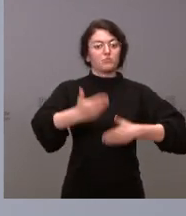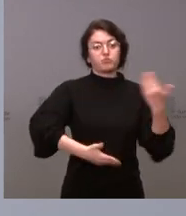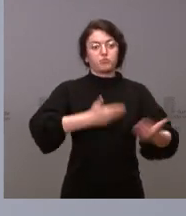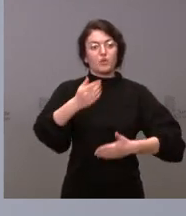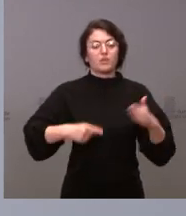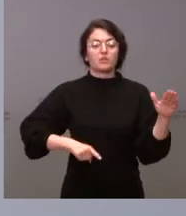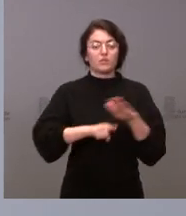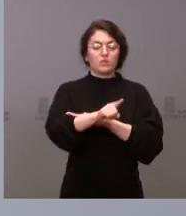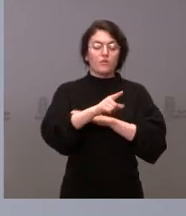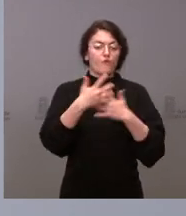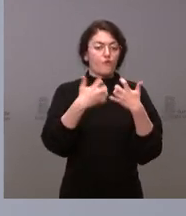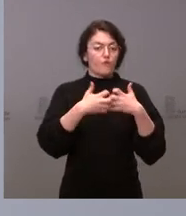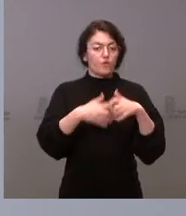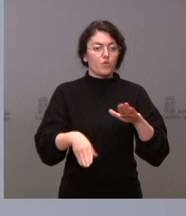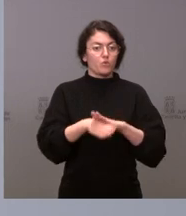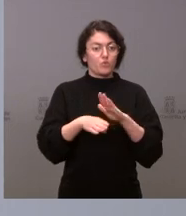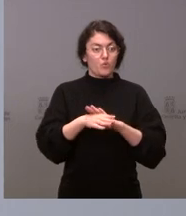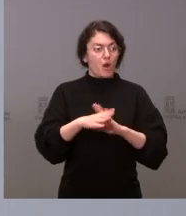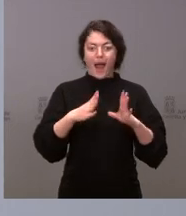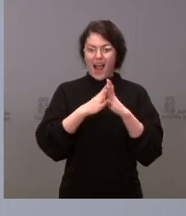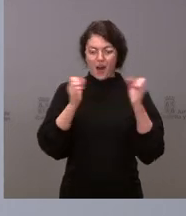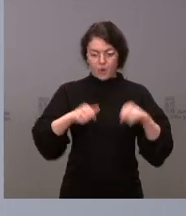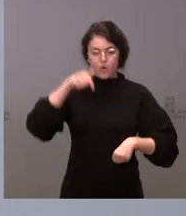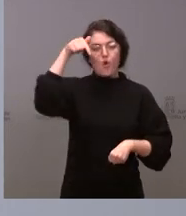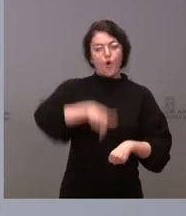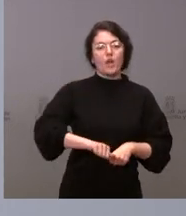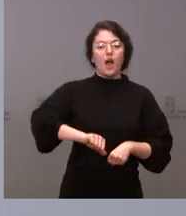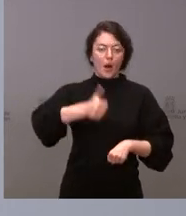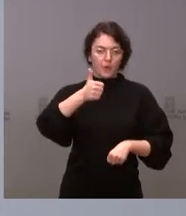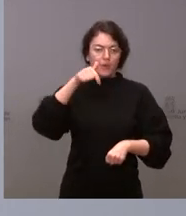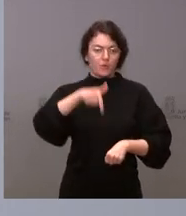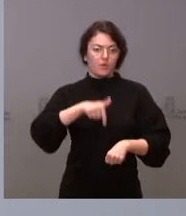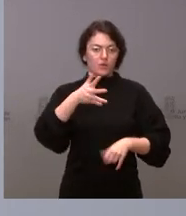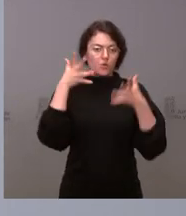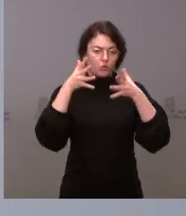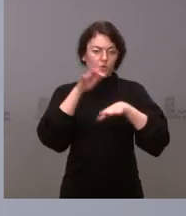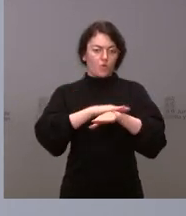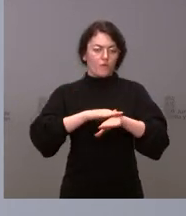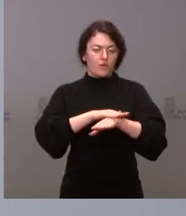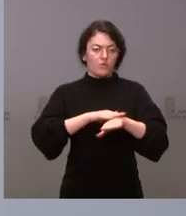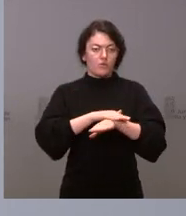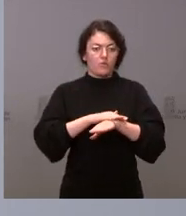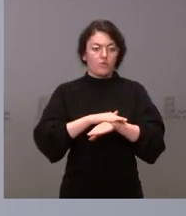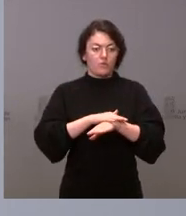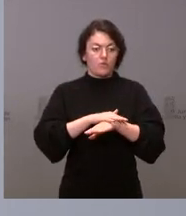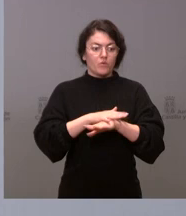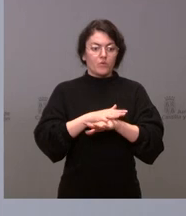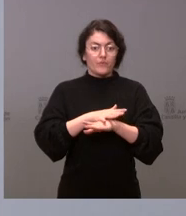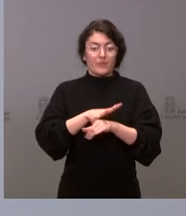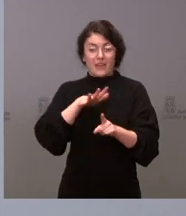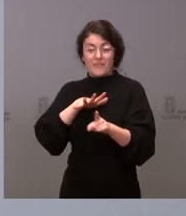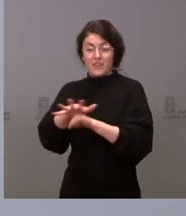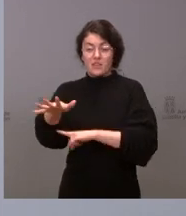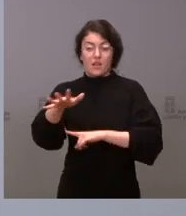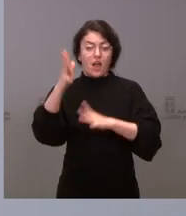funcionando. Este es un acuerdo que hemos aprobado hoy en el Consejo de Gobierno que además hemos hecho extendido al conjunto de las Administraciones